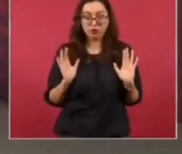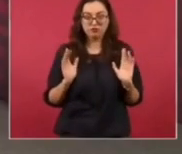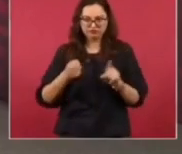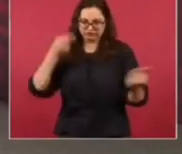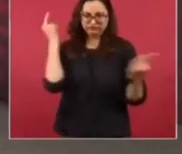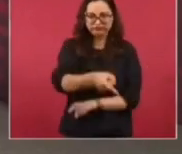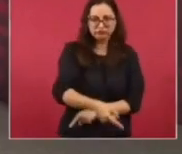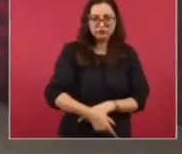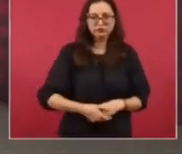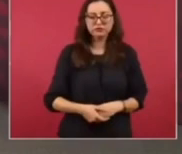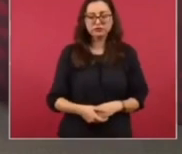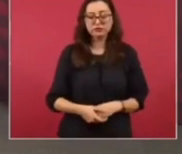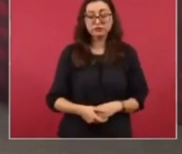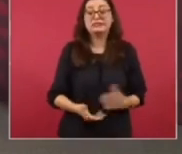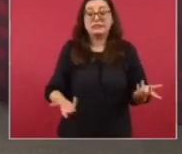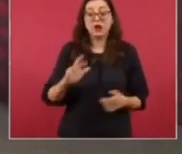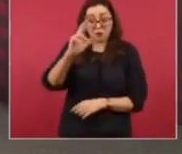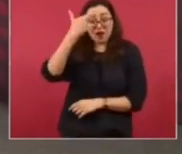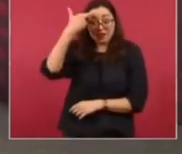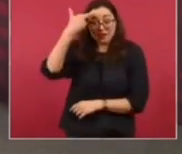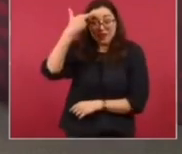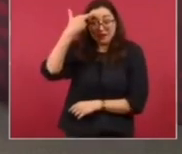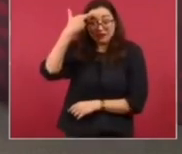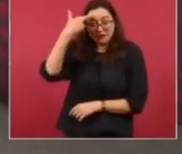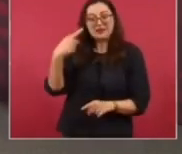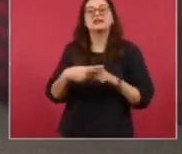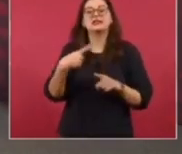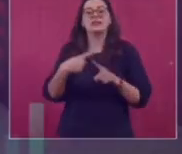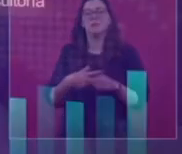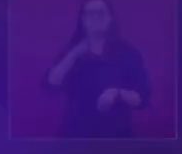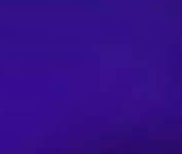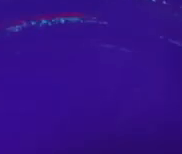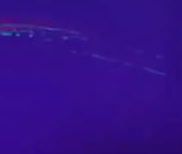Pero todo esto, convenido con ellos.